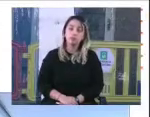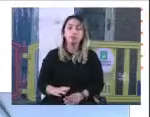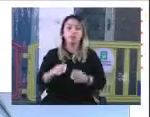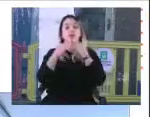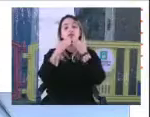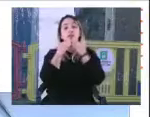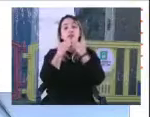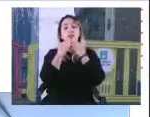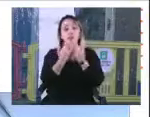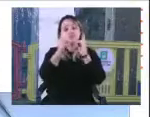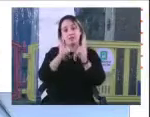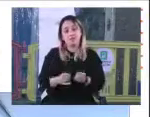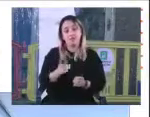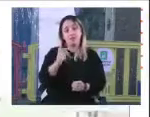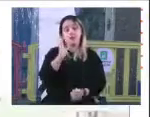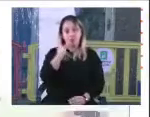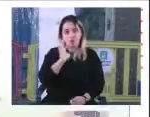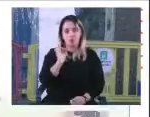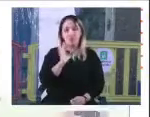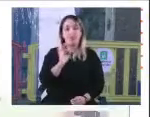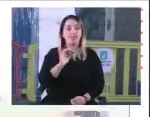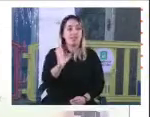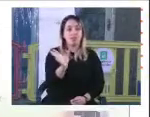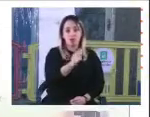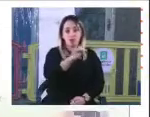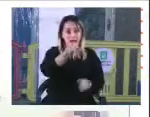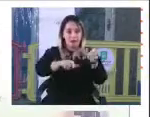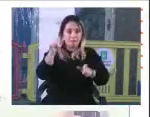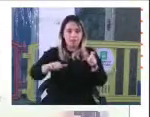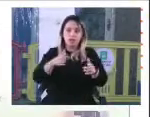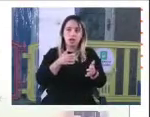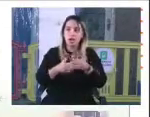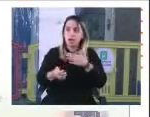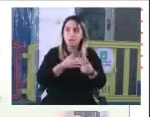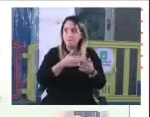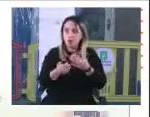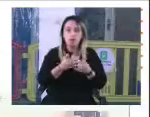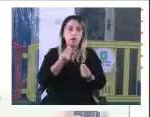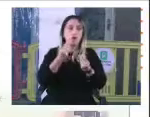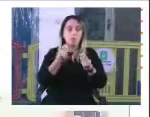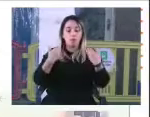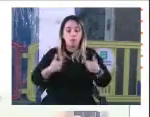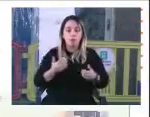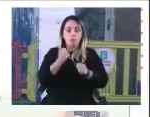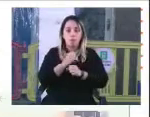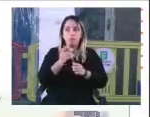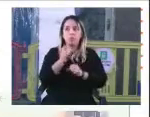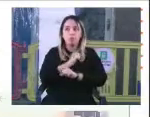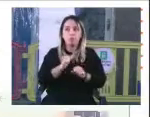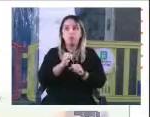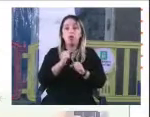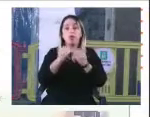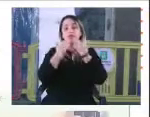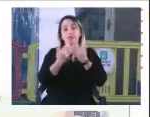Agradecemos también la posibilidad de que todas las personas, sea cual sea su condición, puedan acceder a esta transmisión, gracias